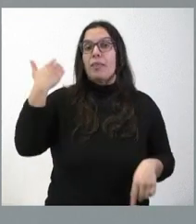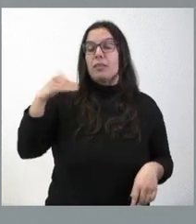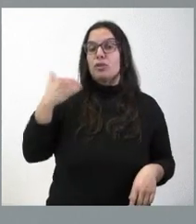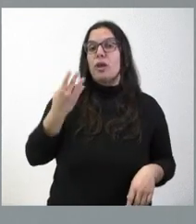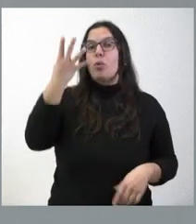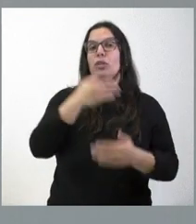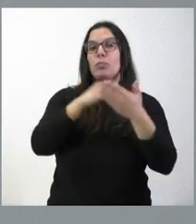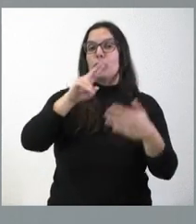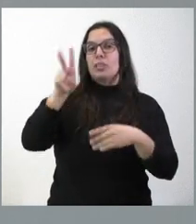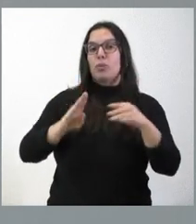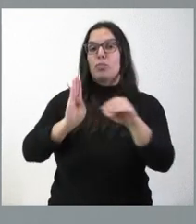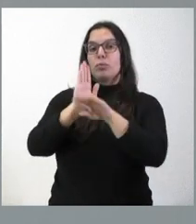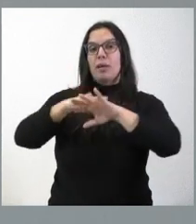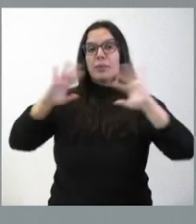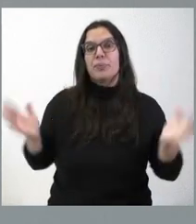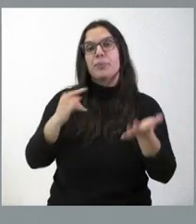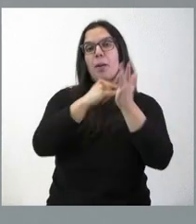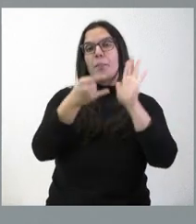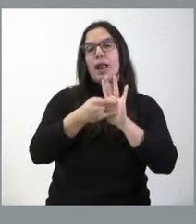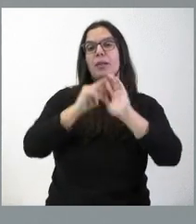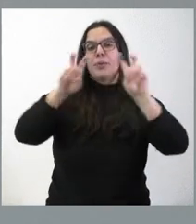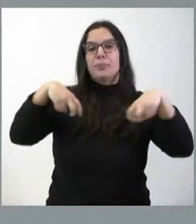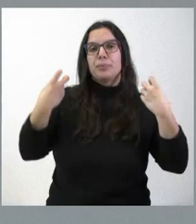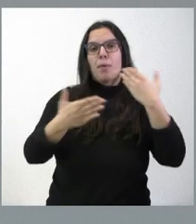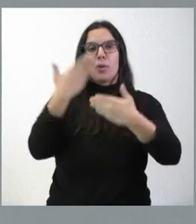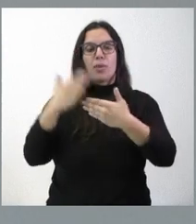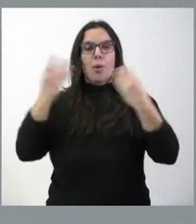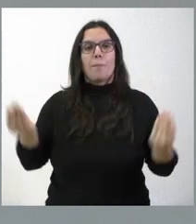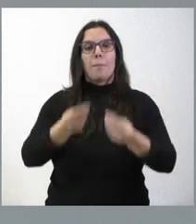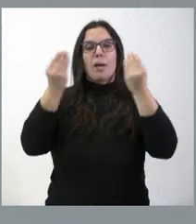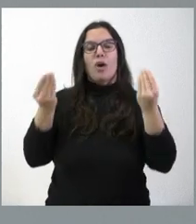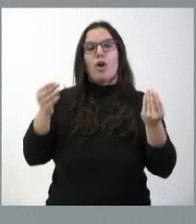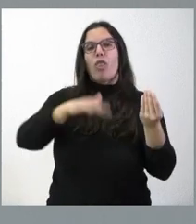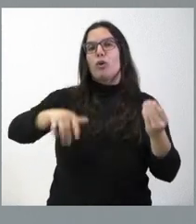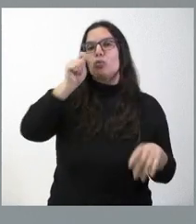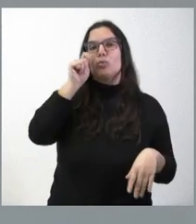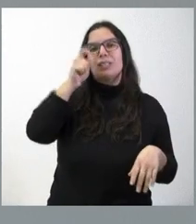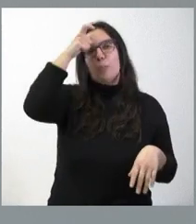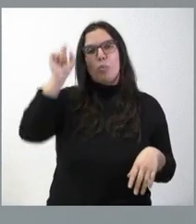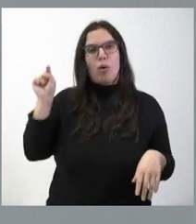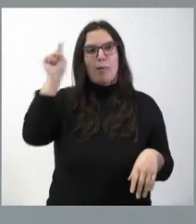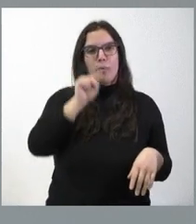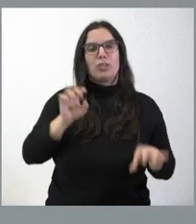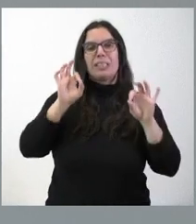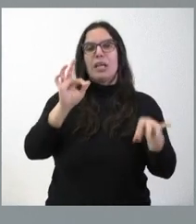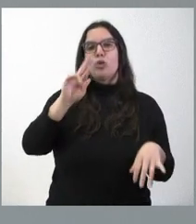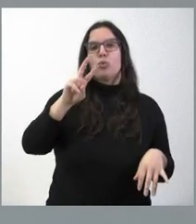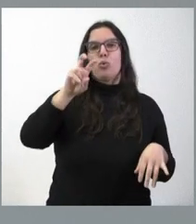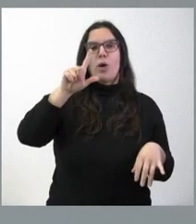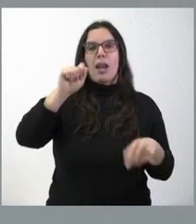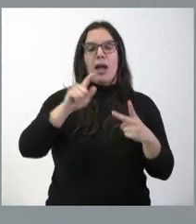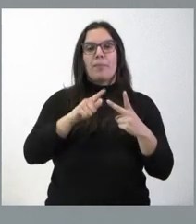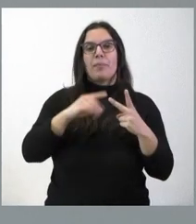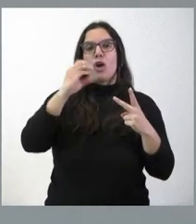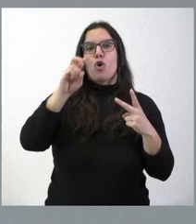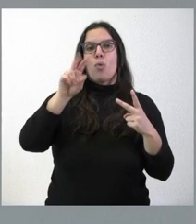cuatro millones de euros para impulsar diversos planes de modernización y mejora de destinos turísticos en zonas rurales, en este caso en Duruela de la Sierra y en